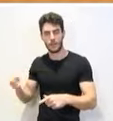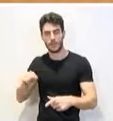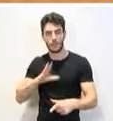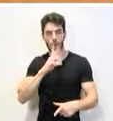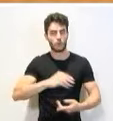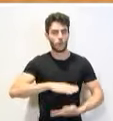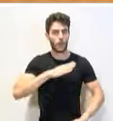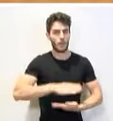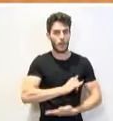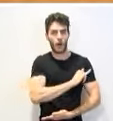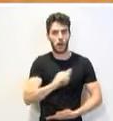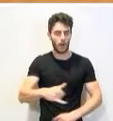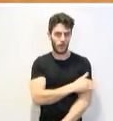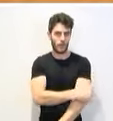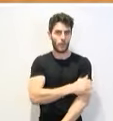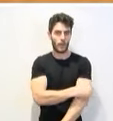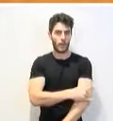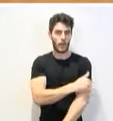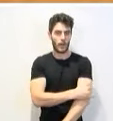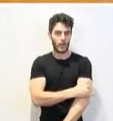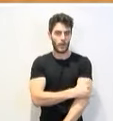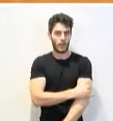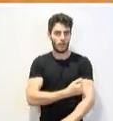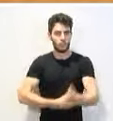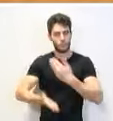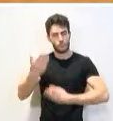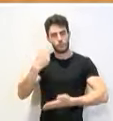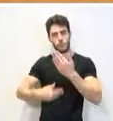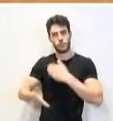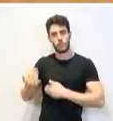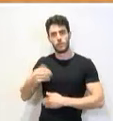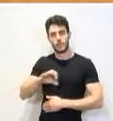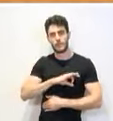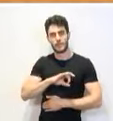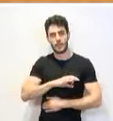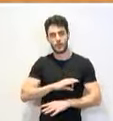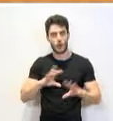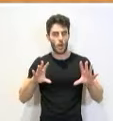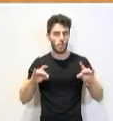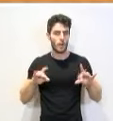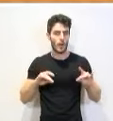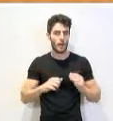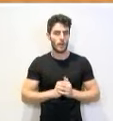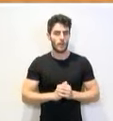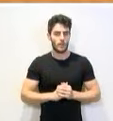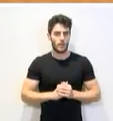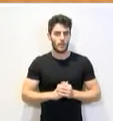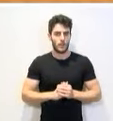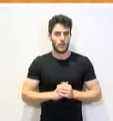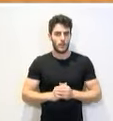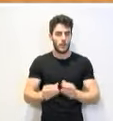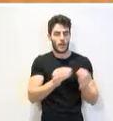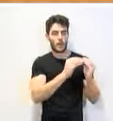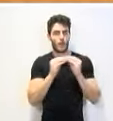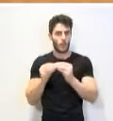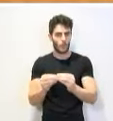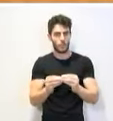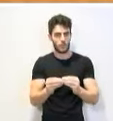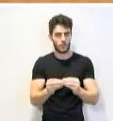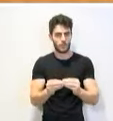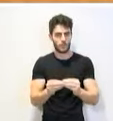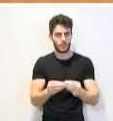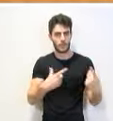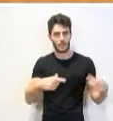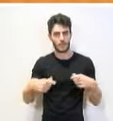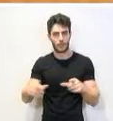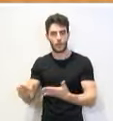capaz, desde el Gobierno de La Rioja, en aquel momento, el señor Dorado, de poner en común a todos los